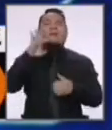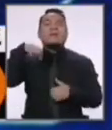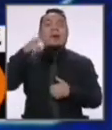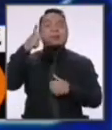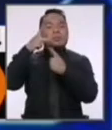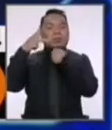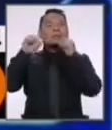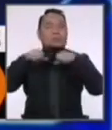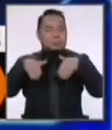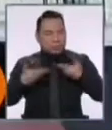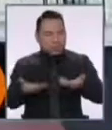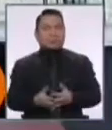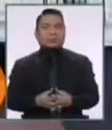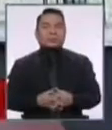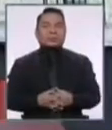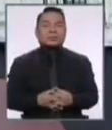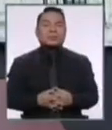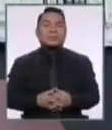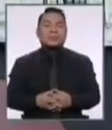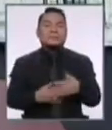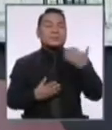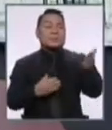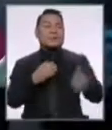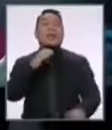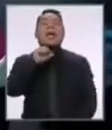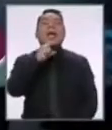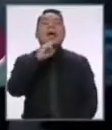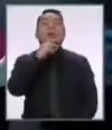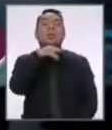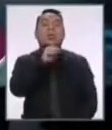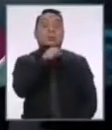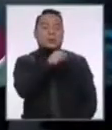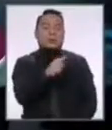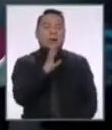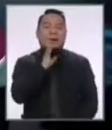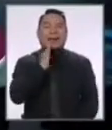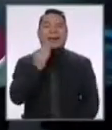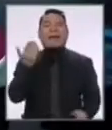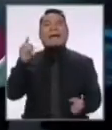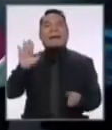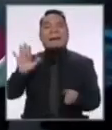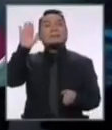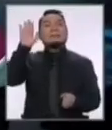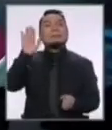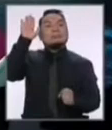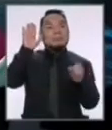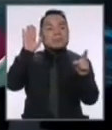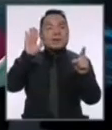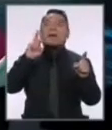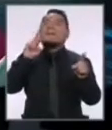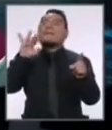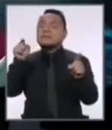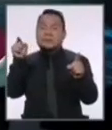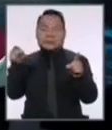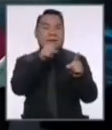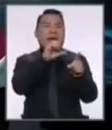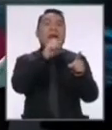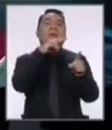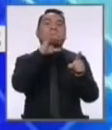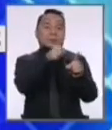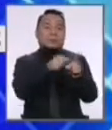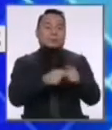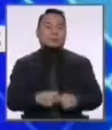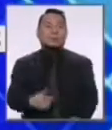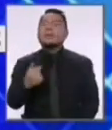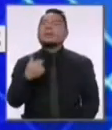popular podremos. Bien. César Acuña nos está pidiendo la palabra hace rato y luego también el candidato a Forza y vamos primero con el señor Acuña.